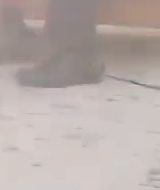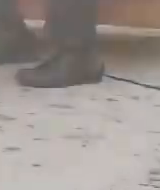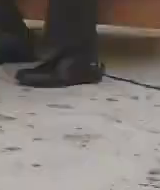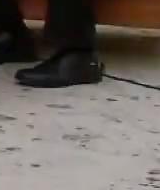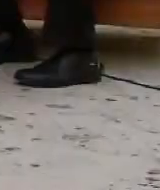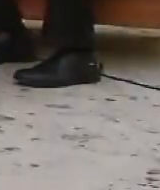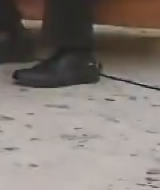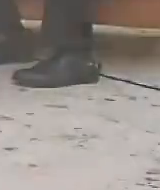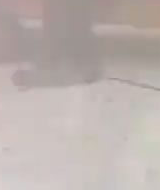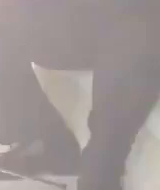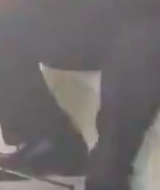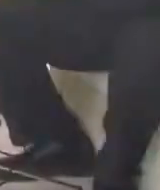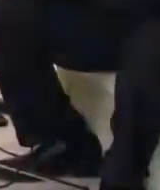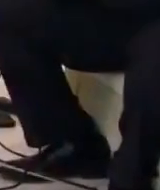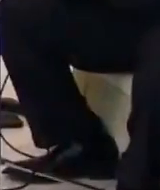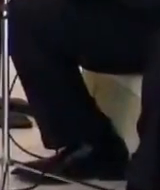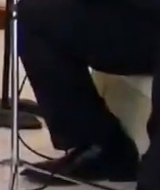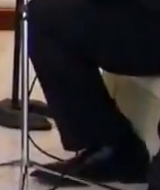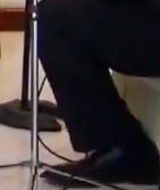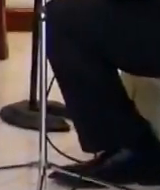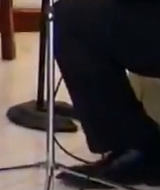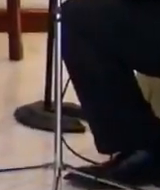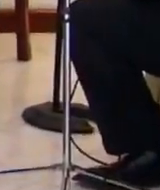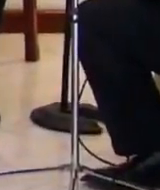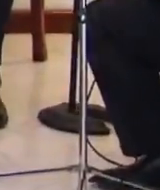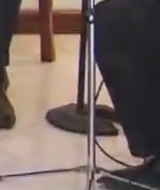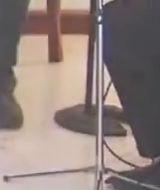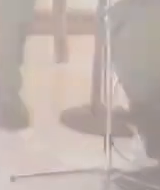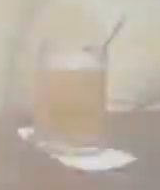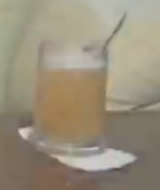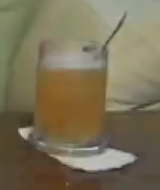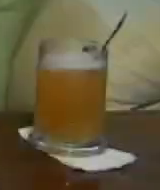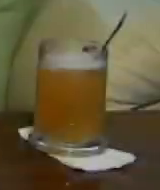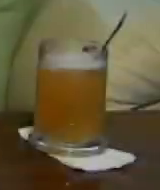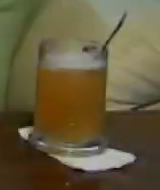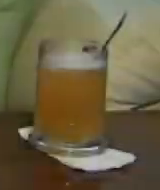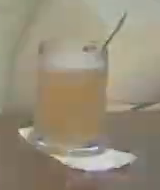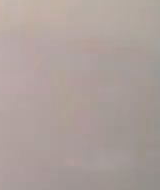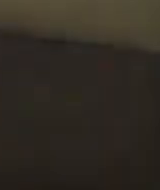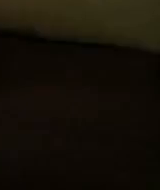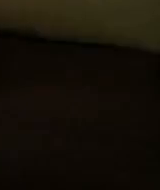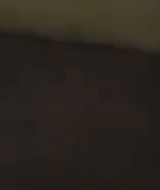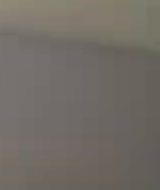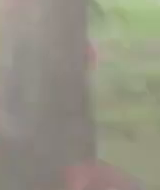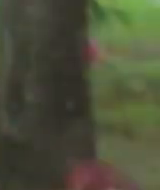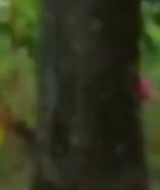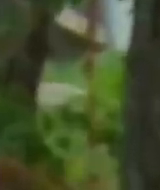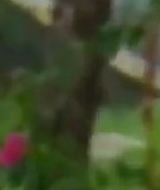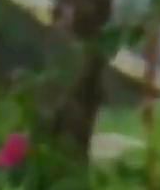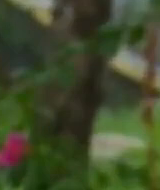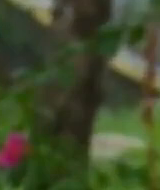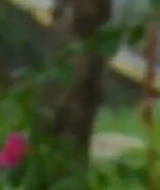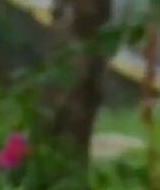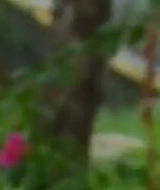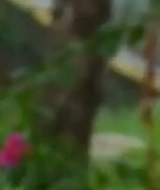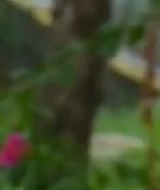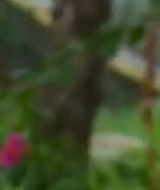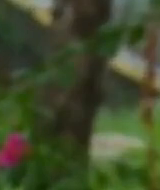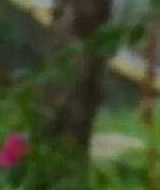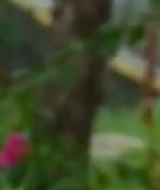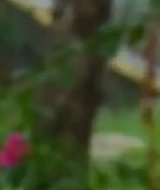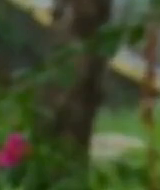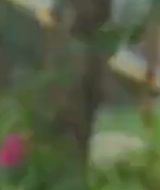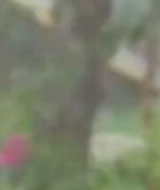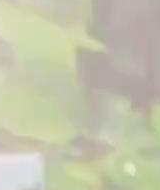sábados a las 11 de la mañana, y en su repetición a las 6 de la mañana, los domingos. ¡Los espero!